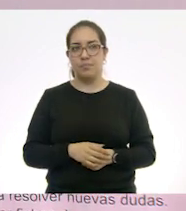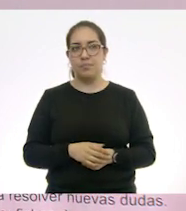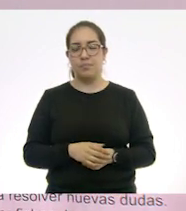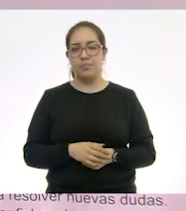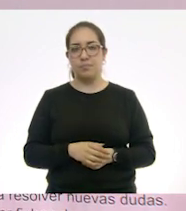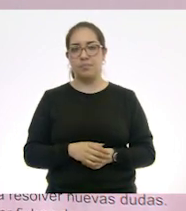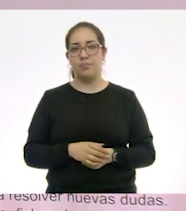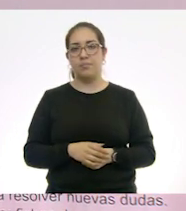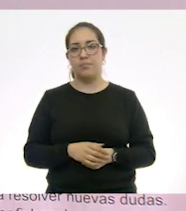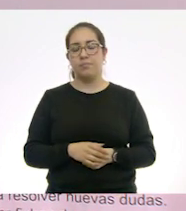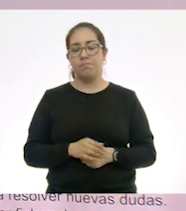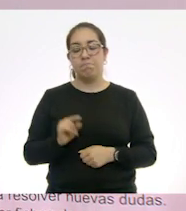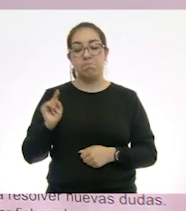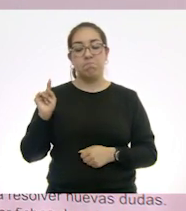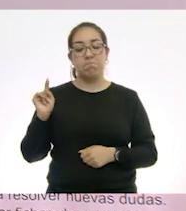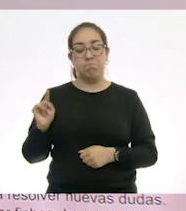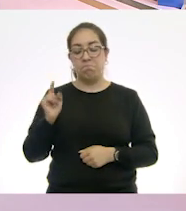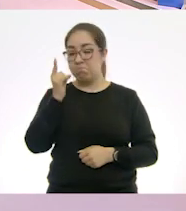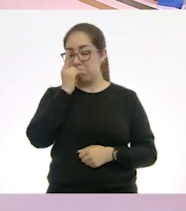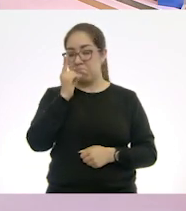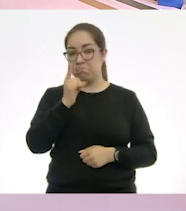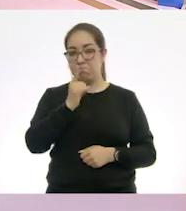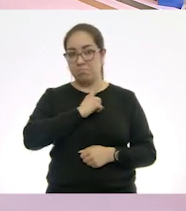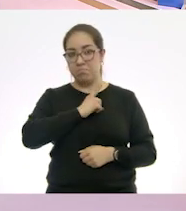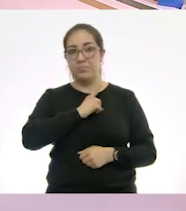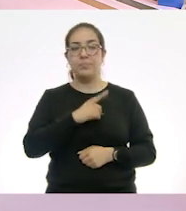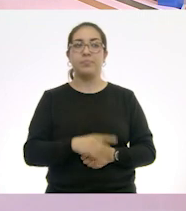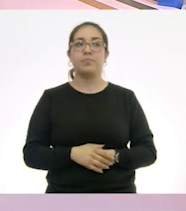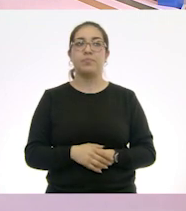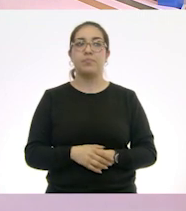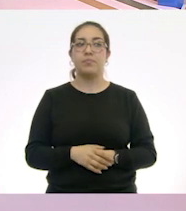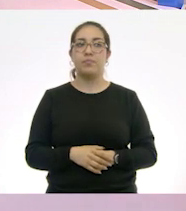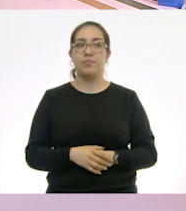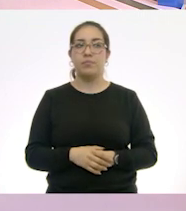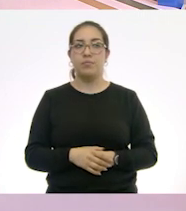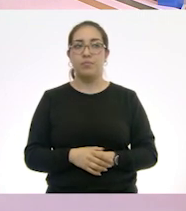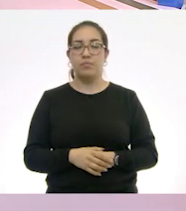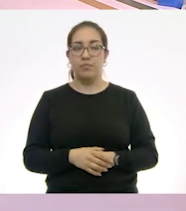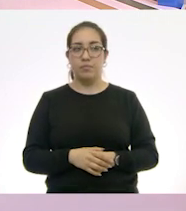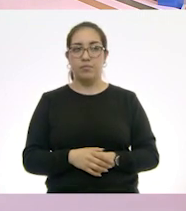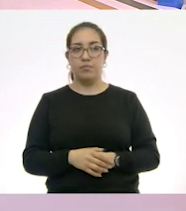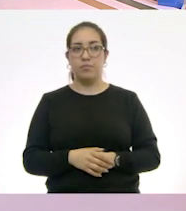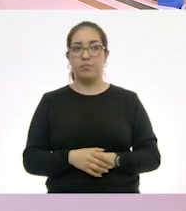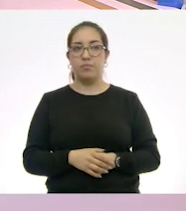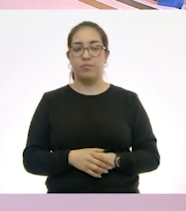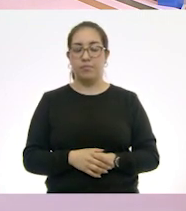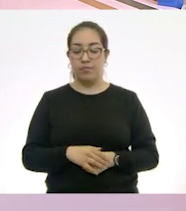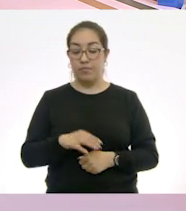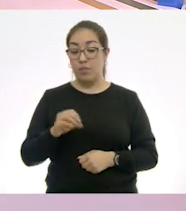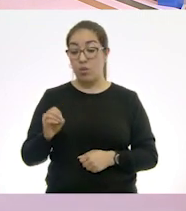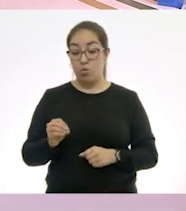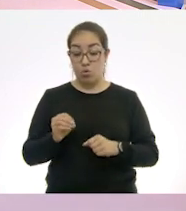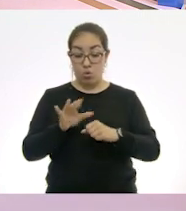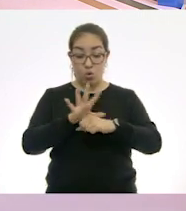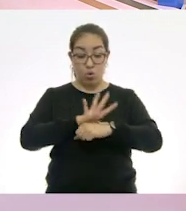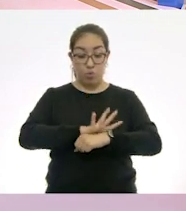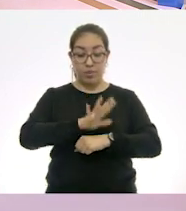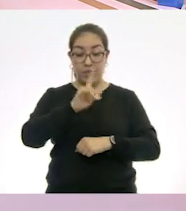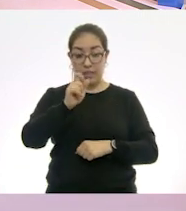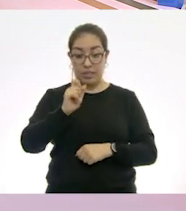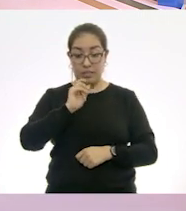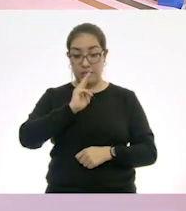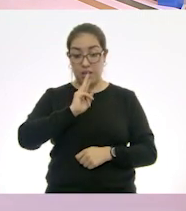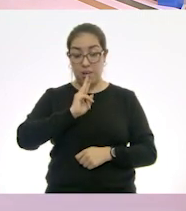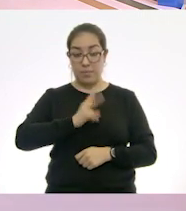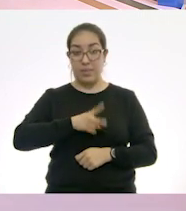lo que sabe Jorge es que el COVID es un virus muy contagioso